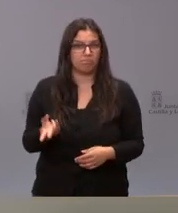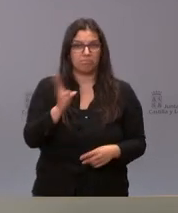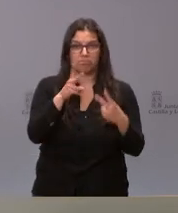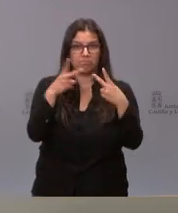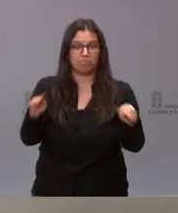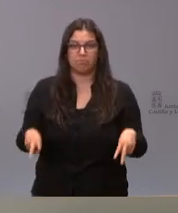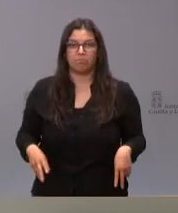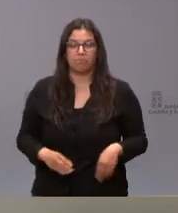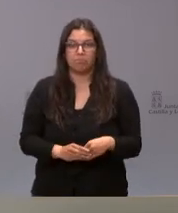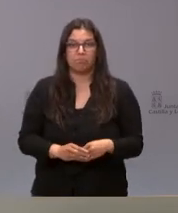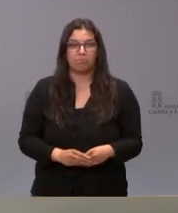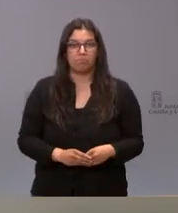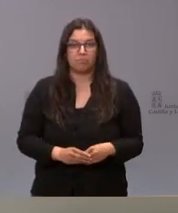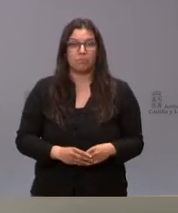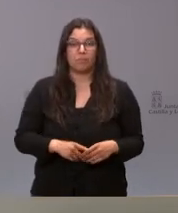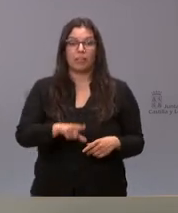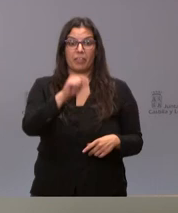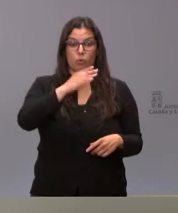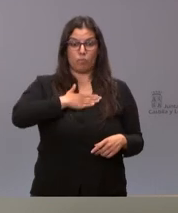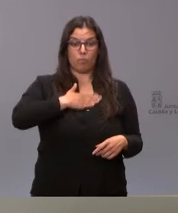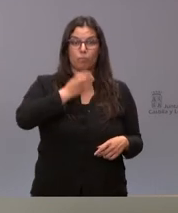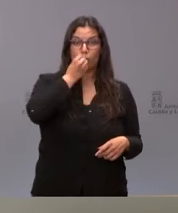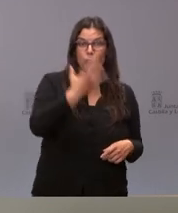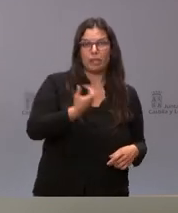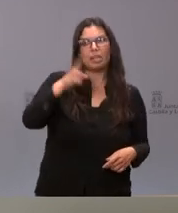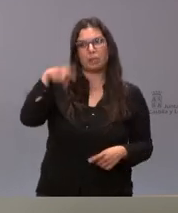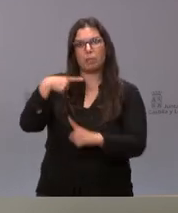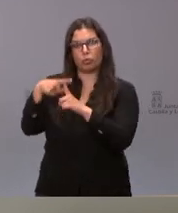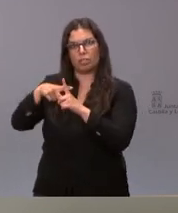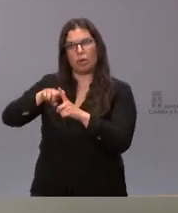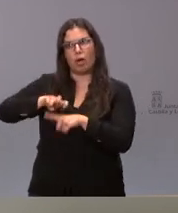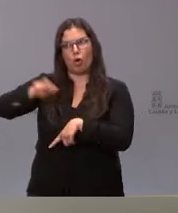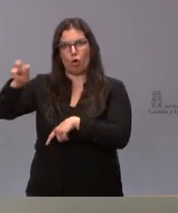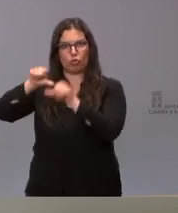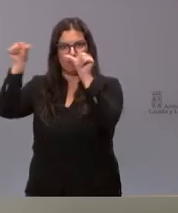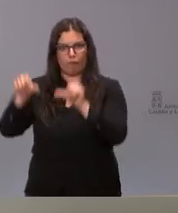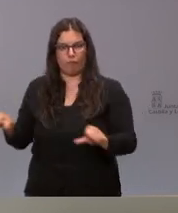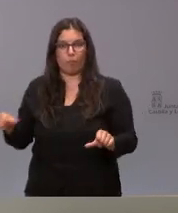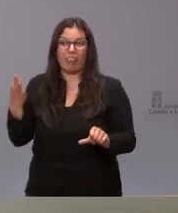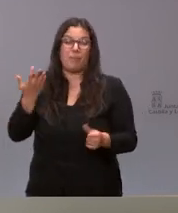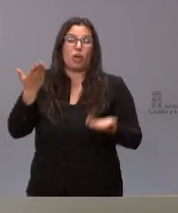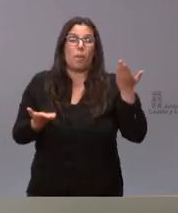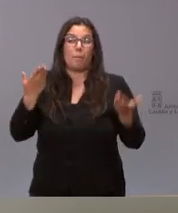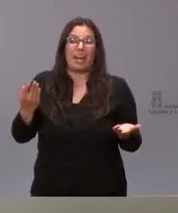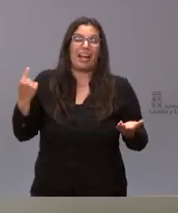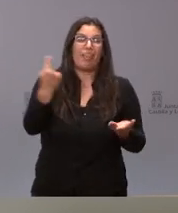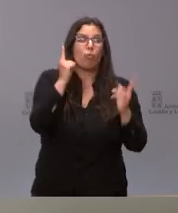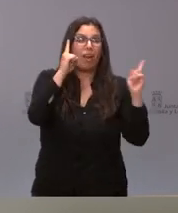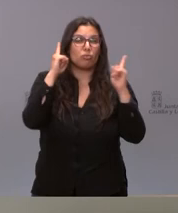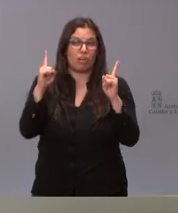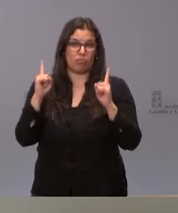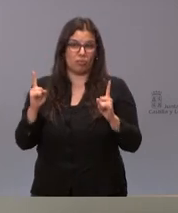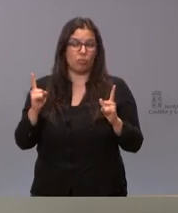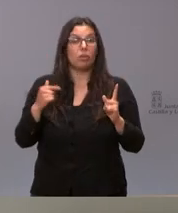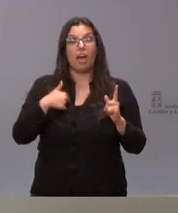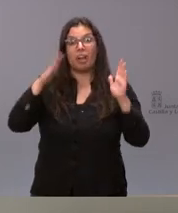y la nuestra es muy buena sin lugar a dudas y también es positiva la otra habría que comparar para cada uno de los casos como finalmente yo